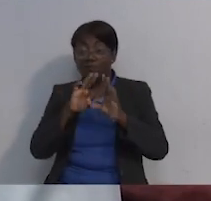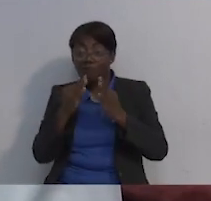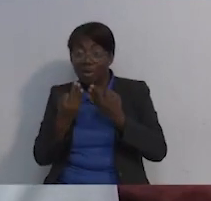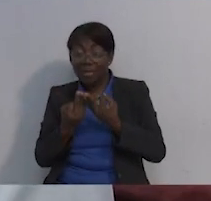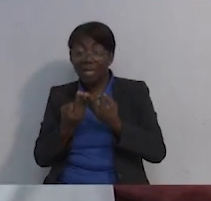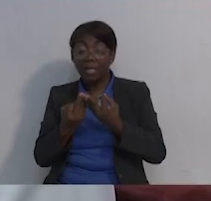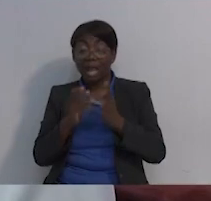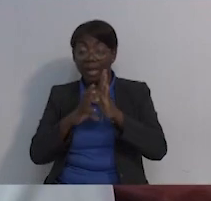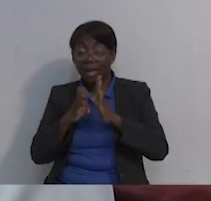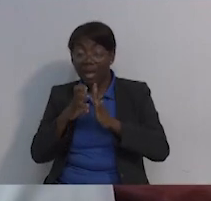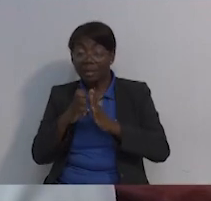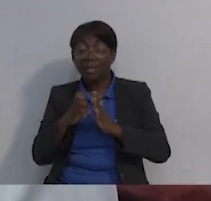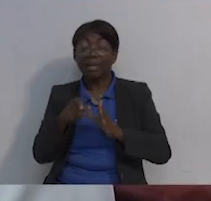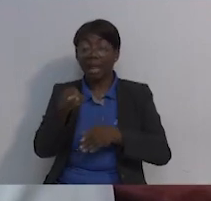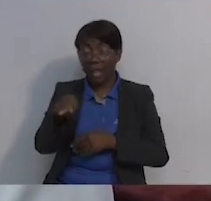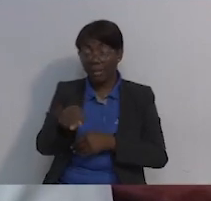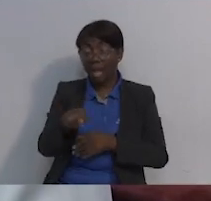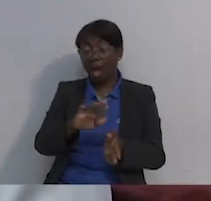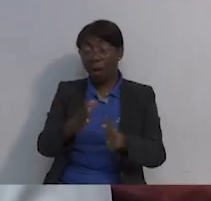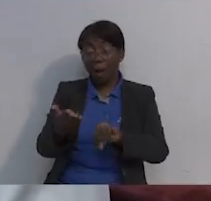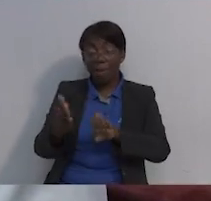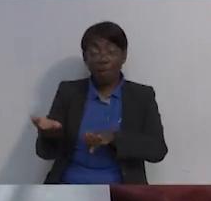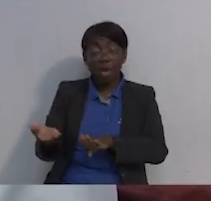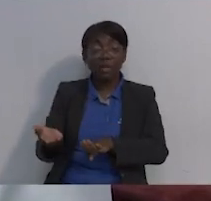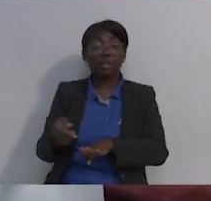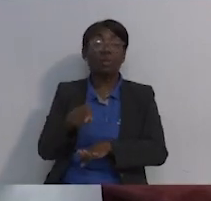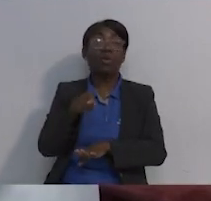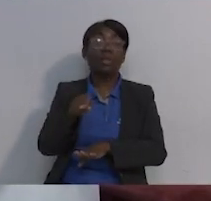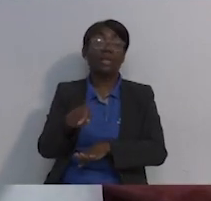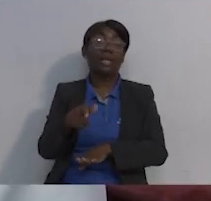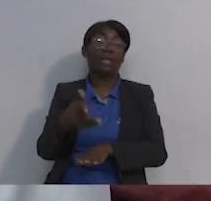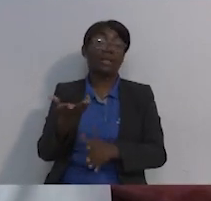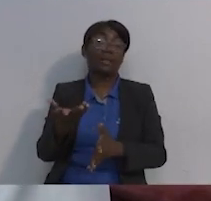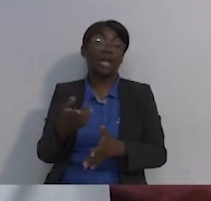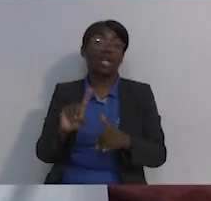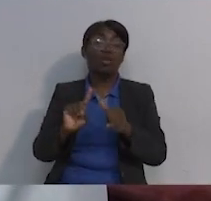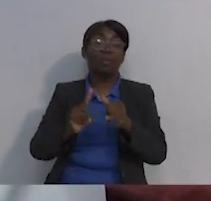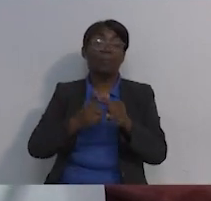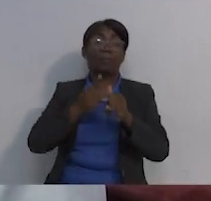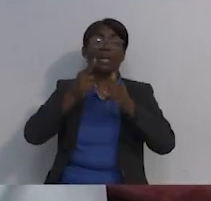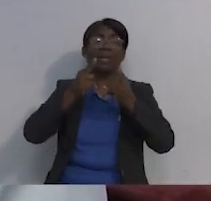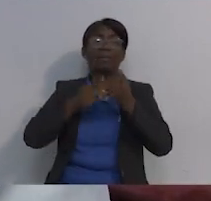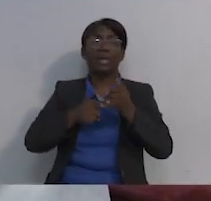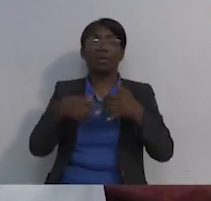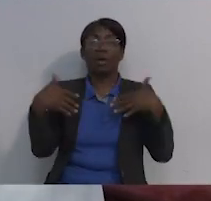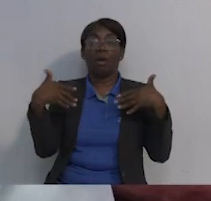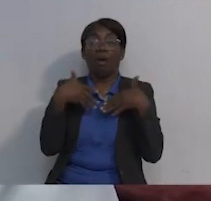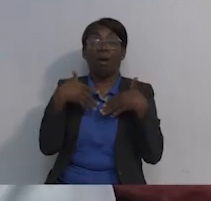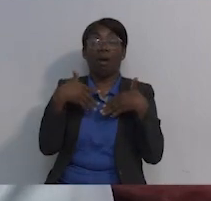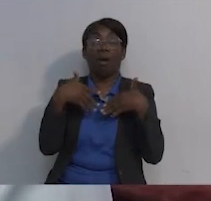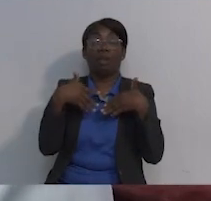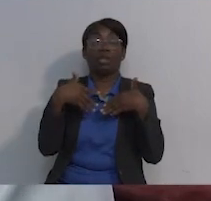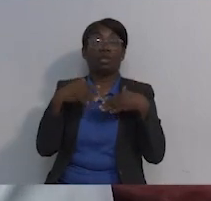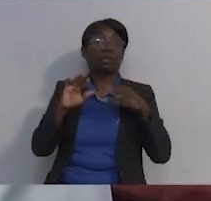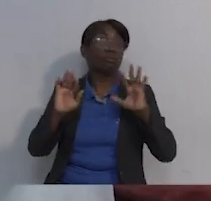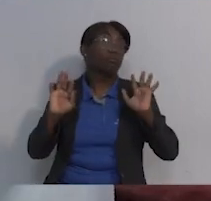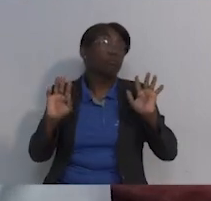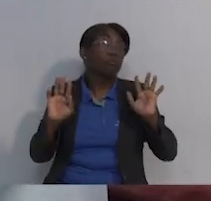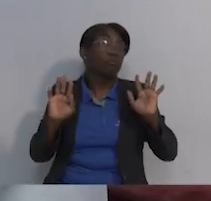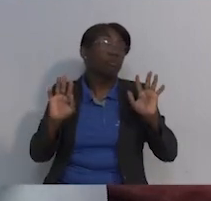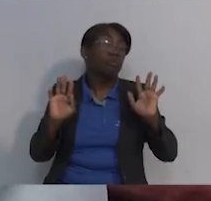X cantidad de personas en tu familia que han tenido la enfermedad o que han muerto de la enfermedad y lo primero que te dan es